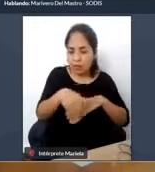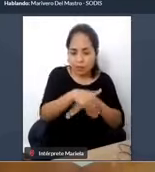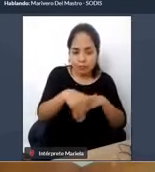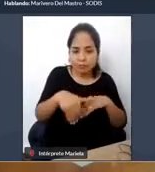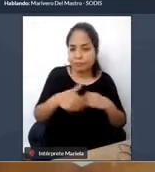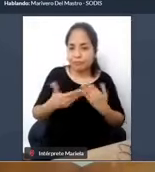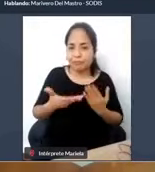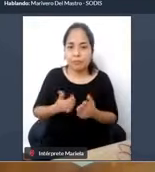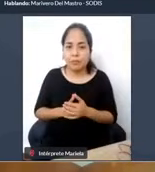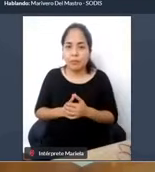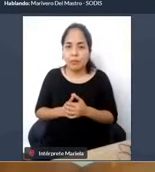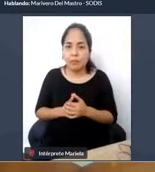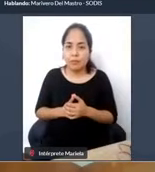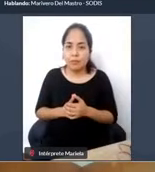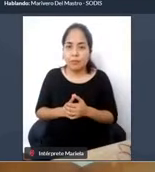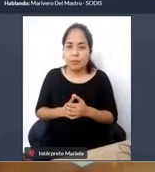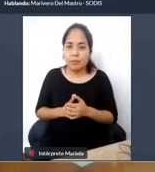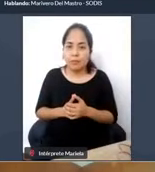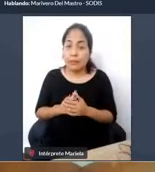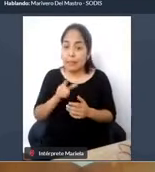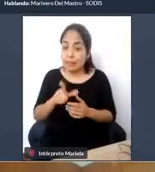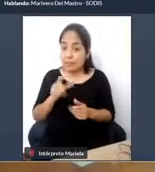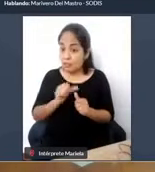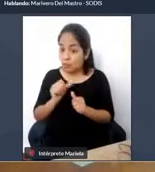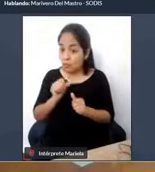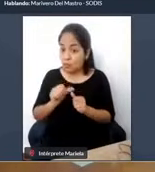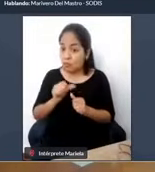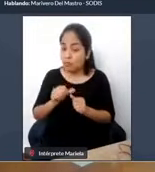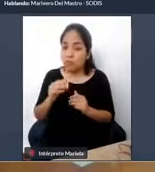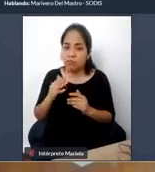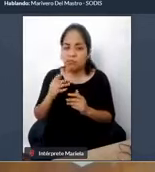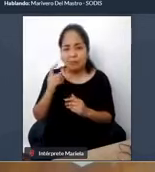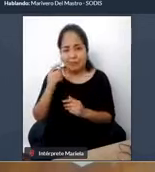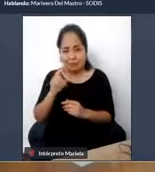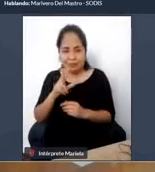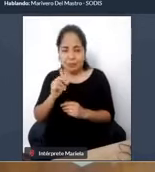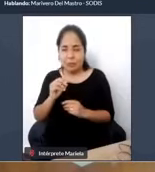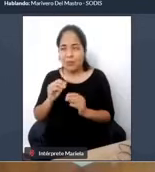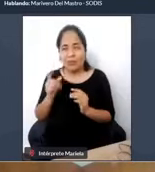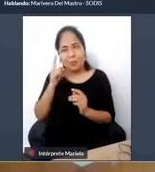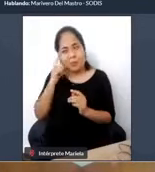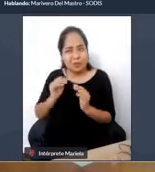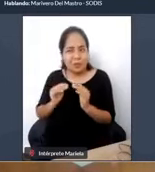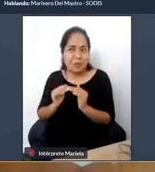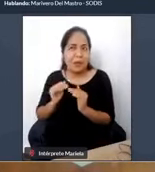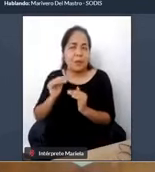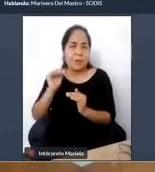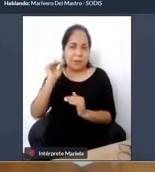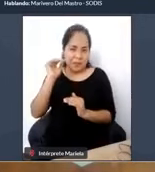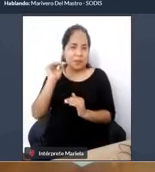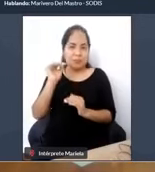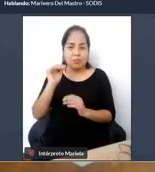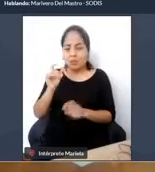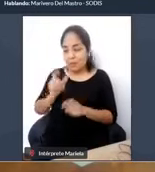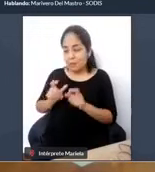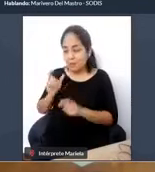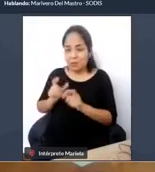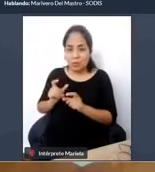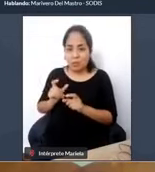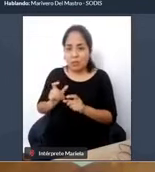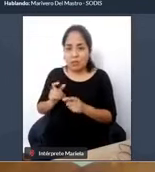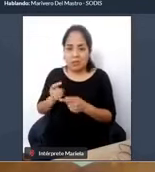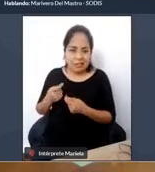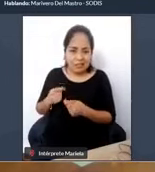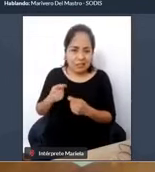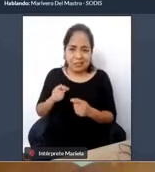Yo creo que esa cifra es mucho mayor, en realidad, porque muchas de las personas ni siquiera intentan acceder